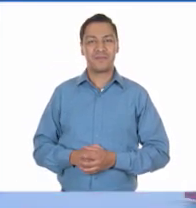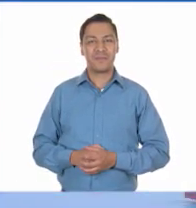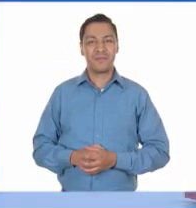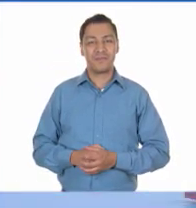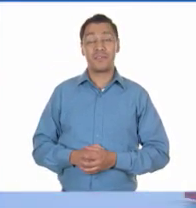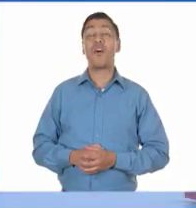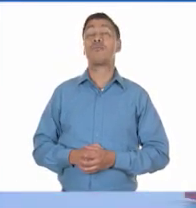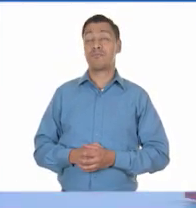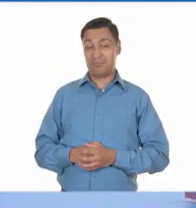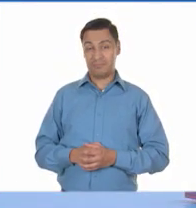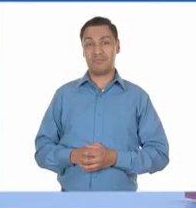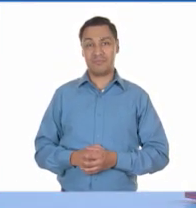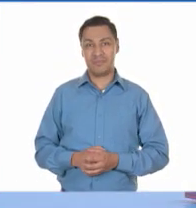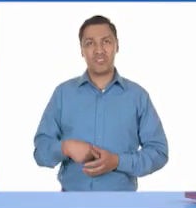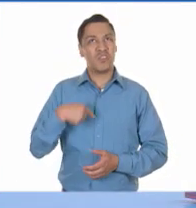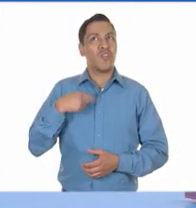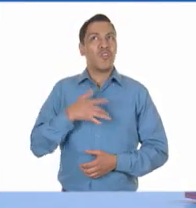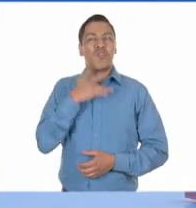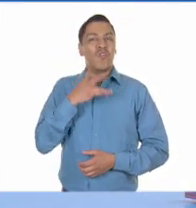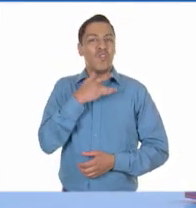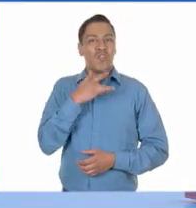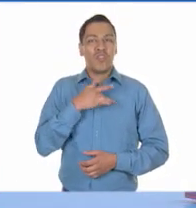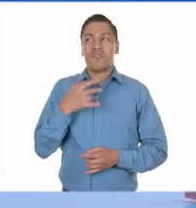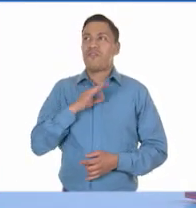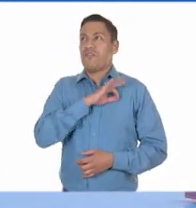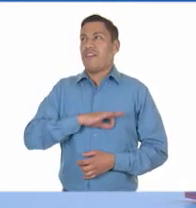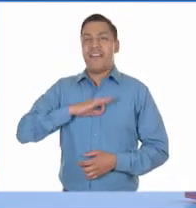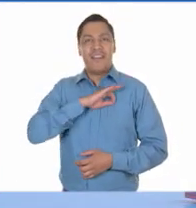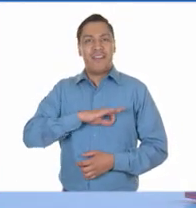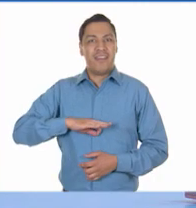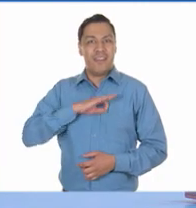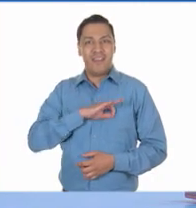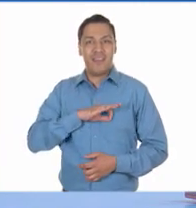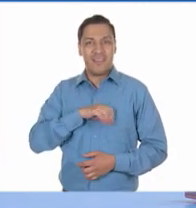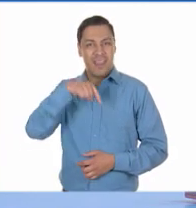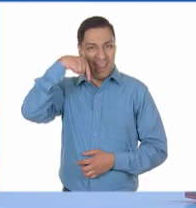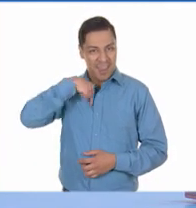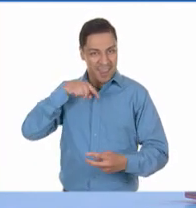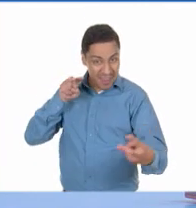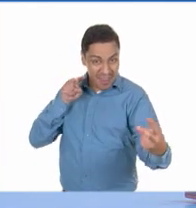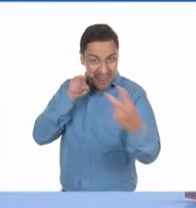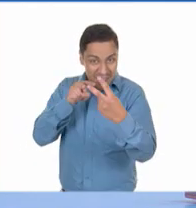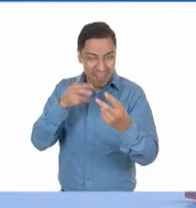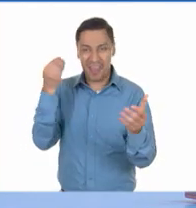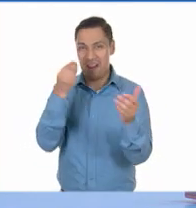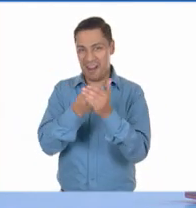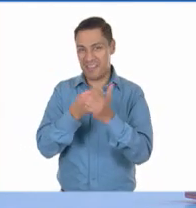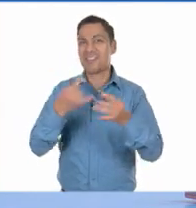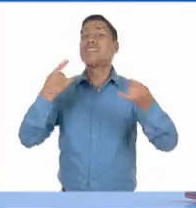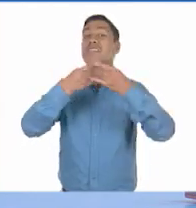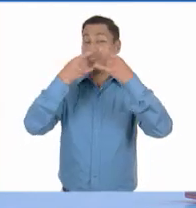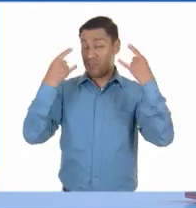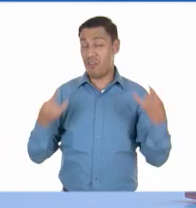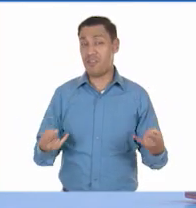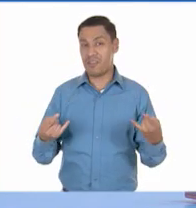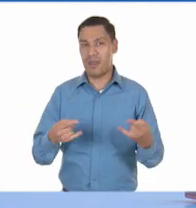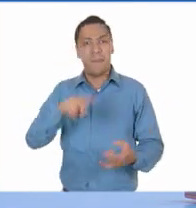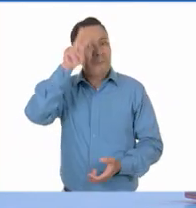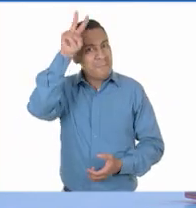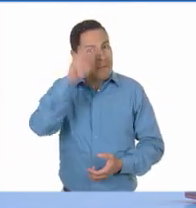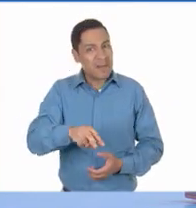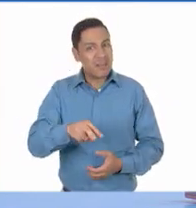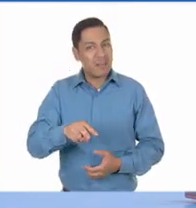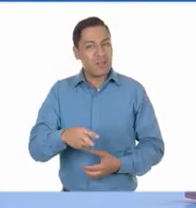¡Ay! El día de hoy me siento súper feliz de poder estar de nuevo hoy aquí en nuestra clase de historia. Pero de verdad,